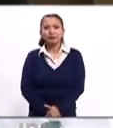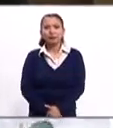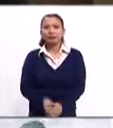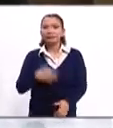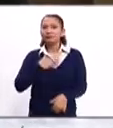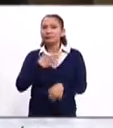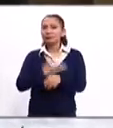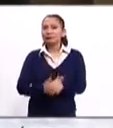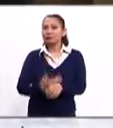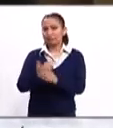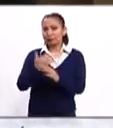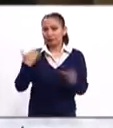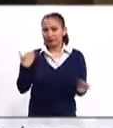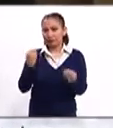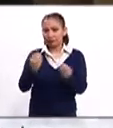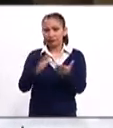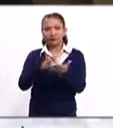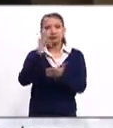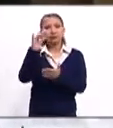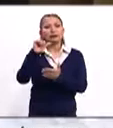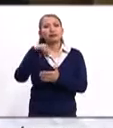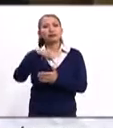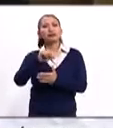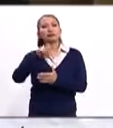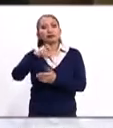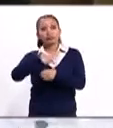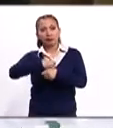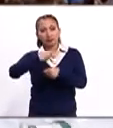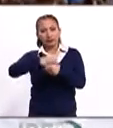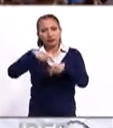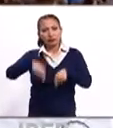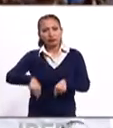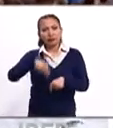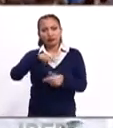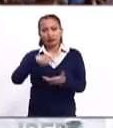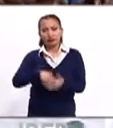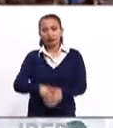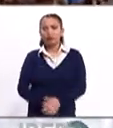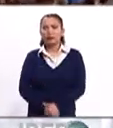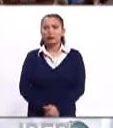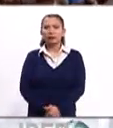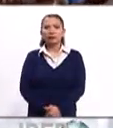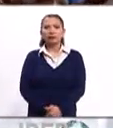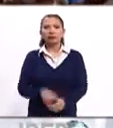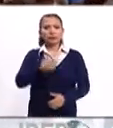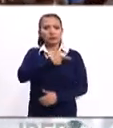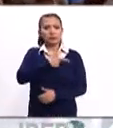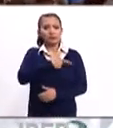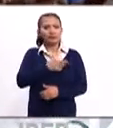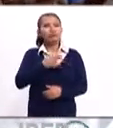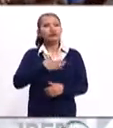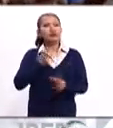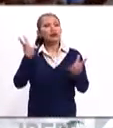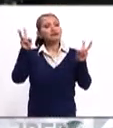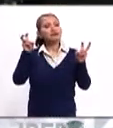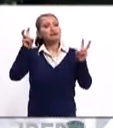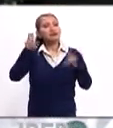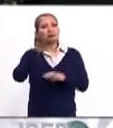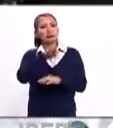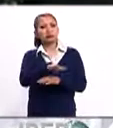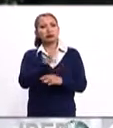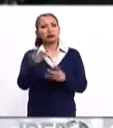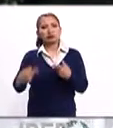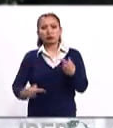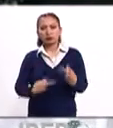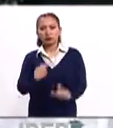Muy buenas tardes. Antes que nada, muchísimas gracias, Ana y Omar, por la invitación a su programa. Con gusto. Bueno, con respecto a